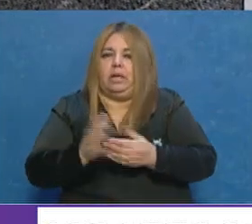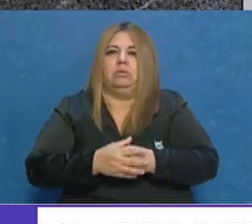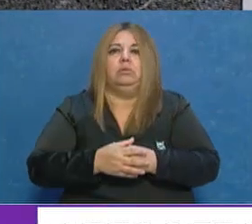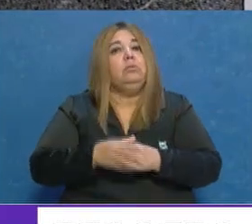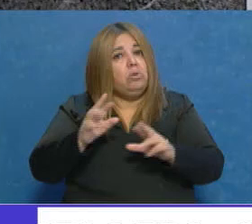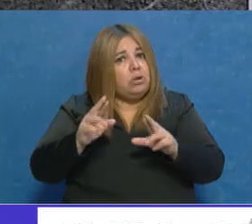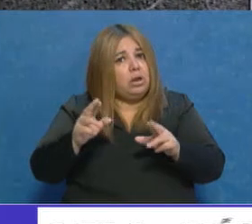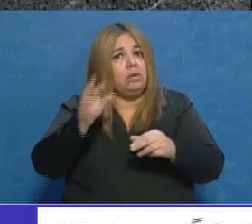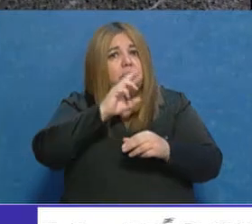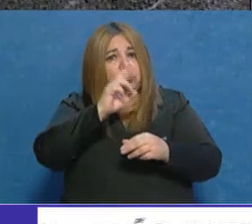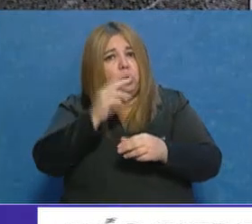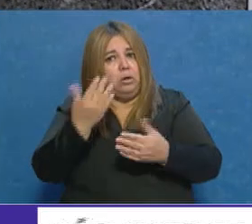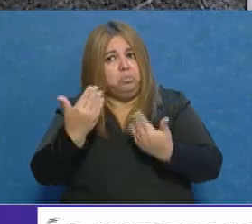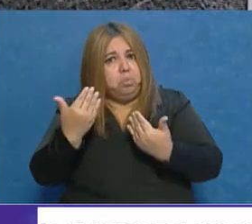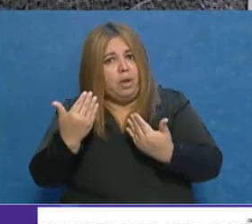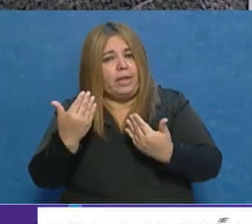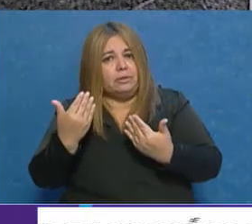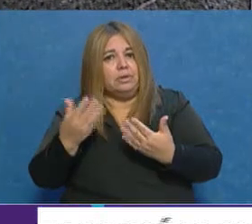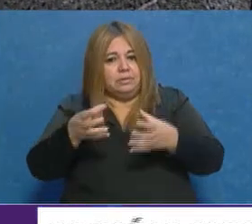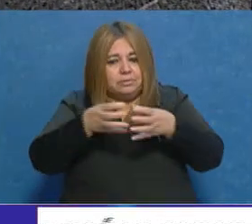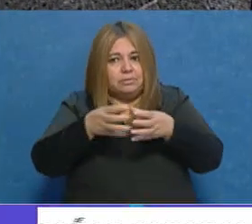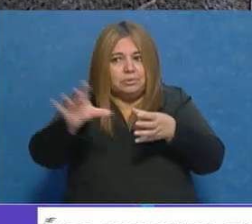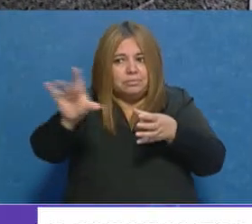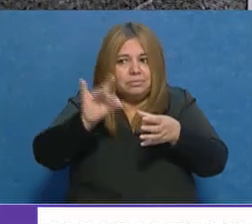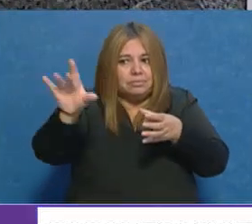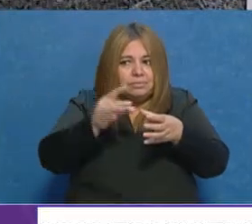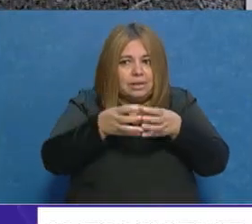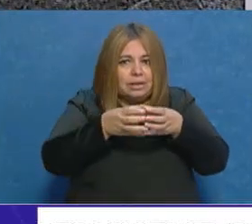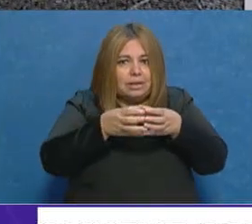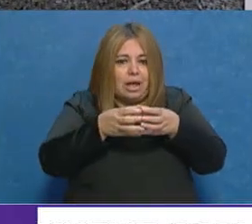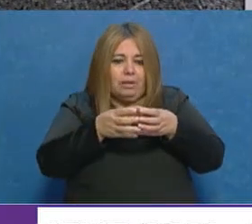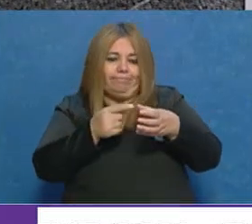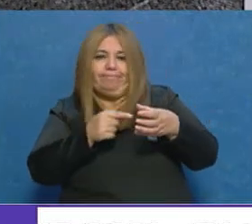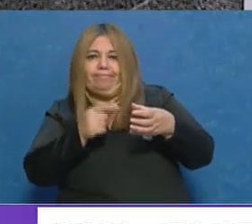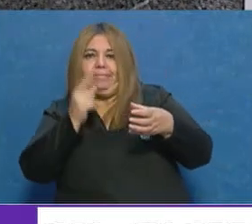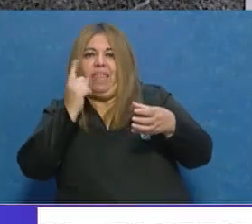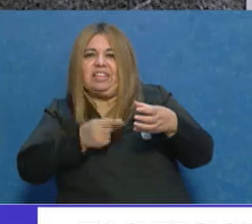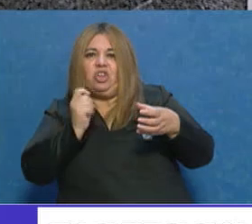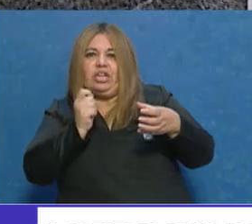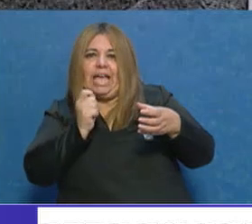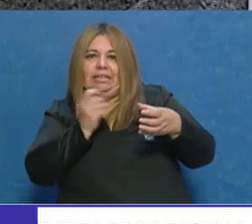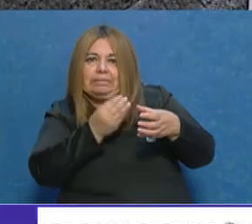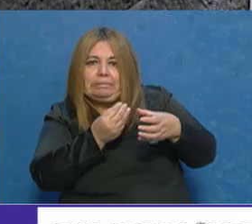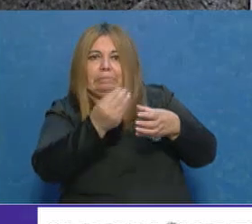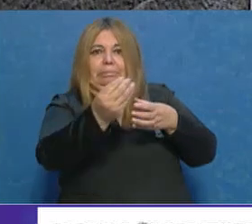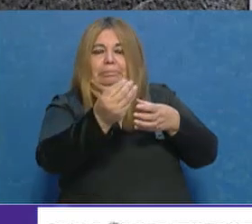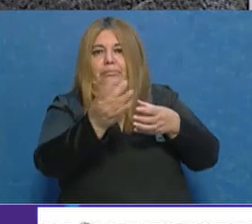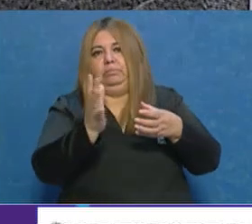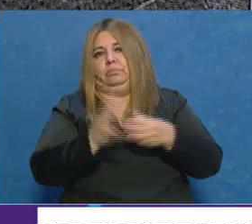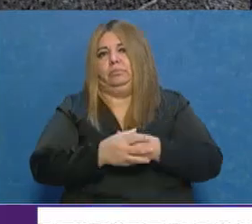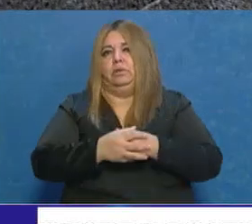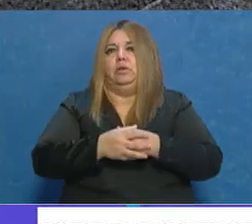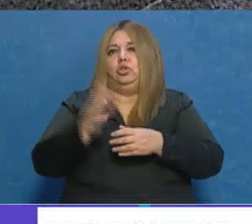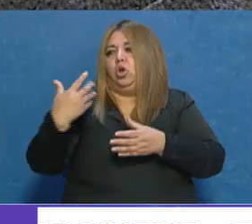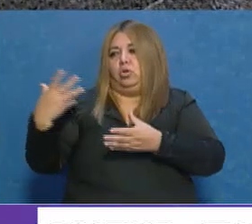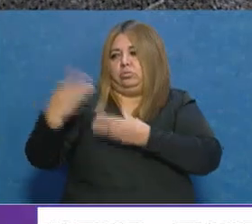ese grupo de seleccionadas y que luego el gobernador Suárez va a dirimir o va a decidir junto